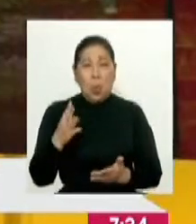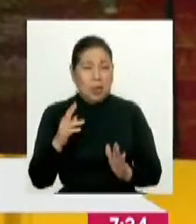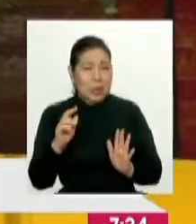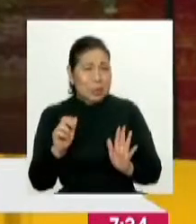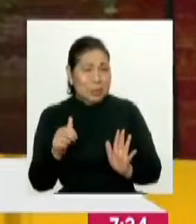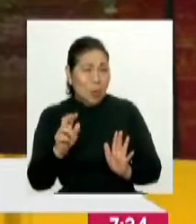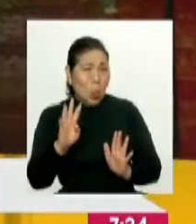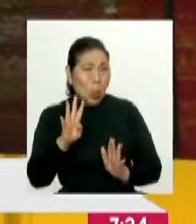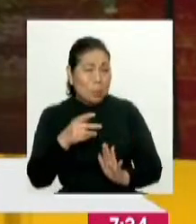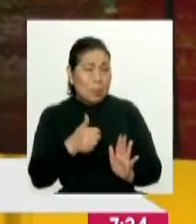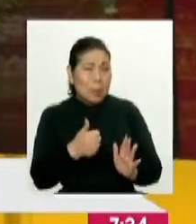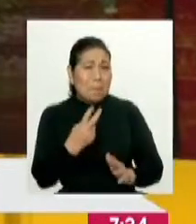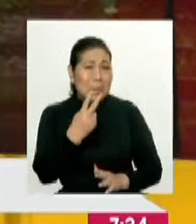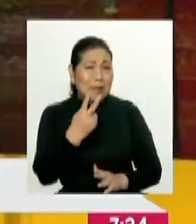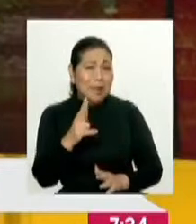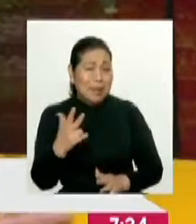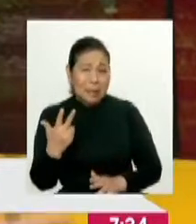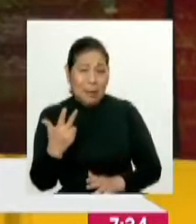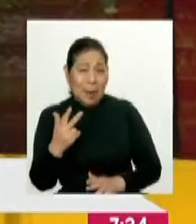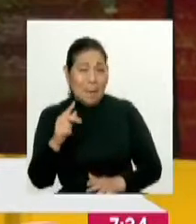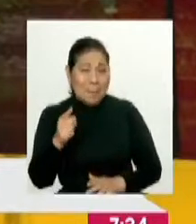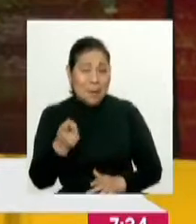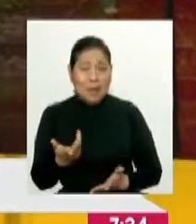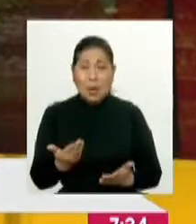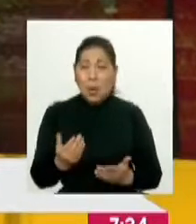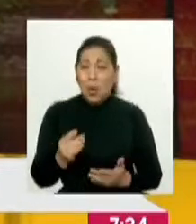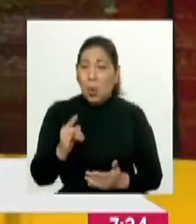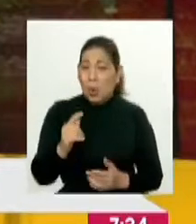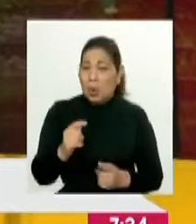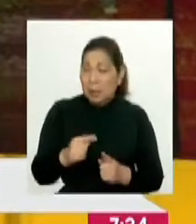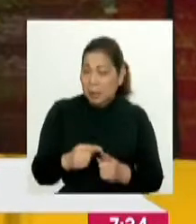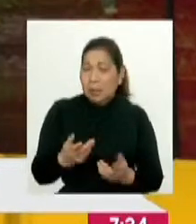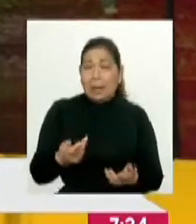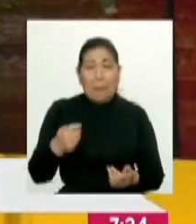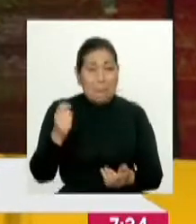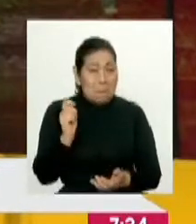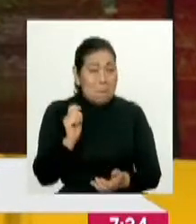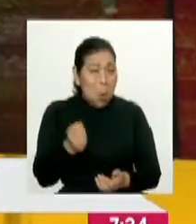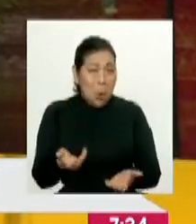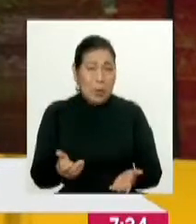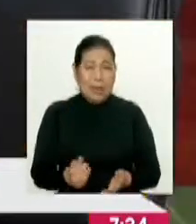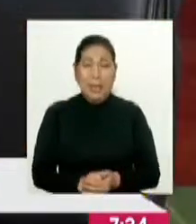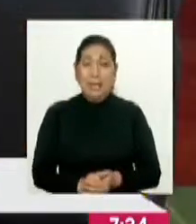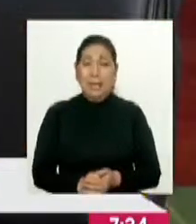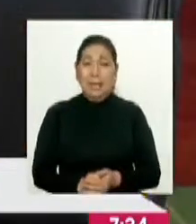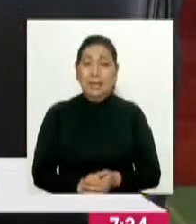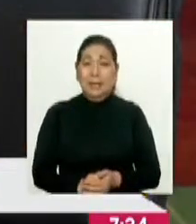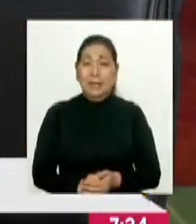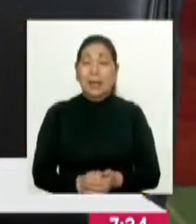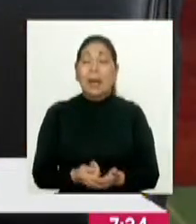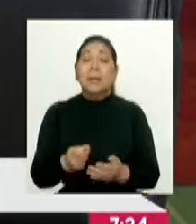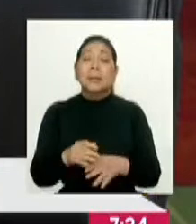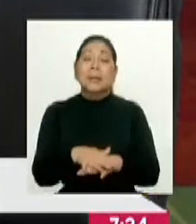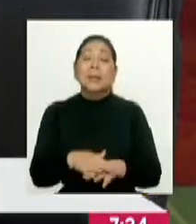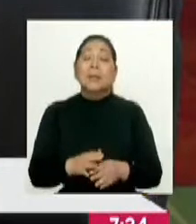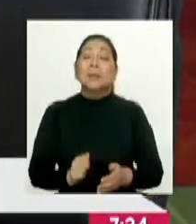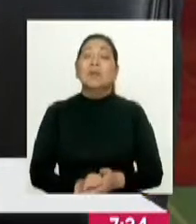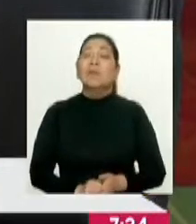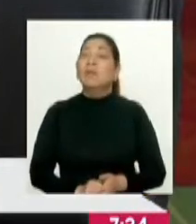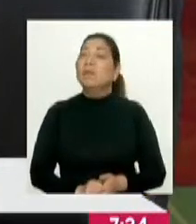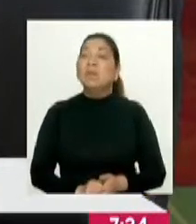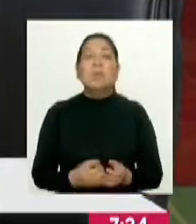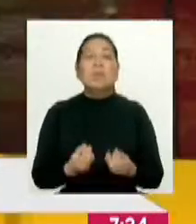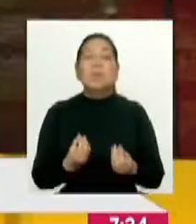.600 y 23.000 soles, es decir, entre una UIT y cinco UIT. Exacto, dependiendo del nivel de la infracción, obviamente. Ahora,